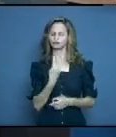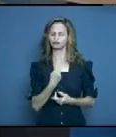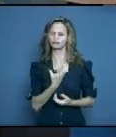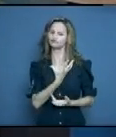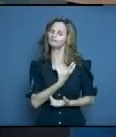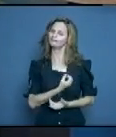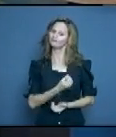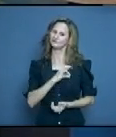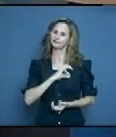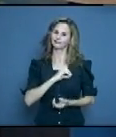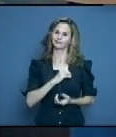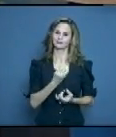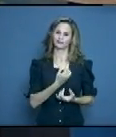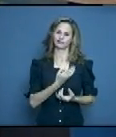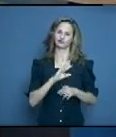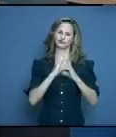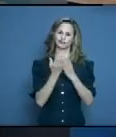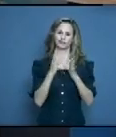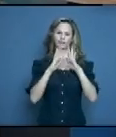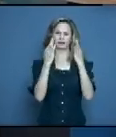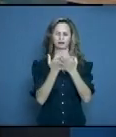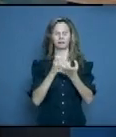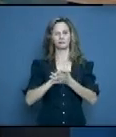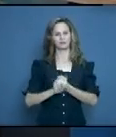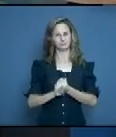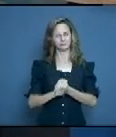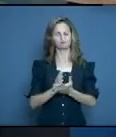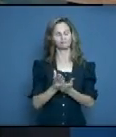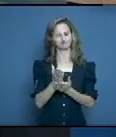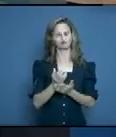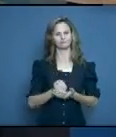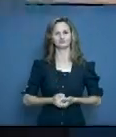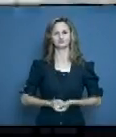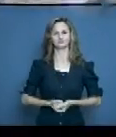más sentidas condolencias a sus familiares y amistades. Continúe con nosotros.